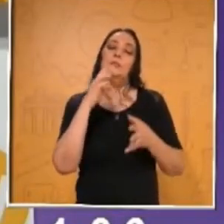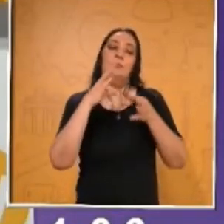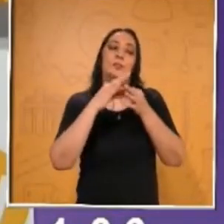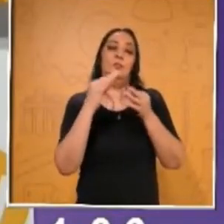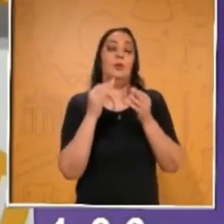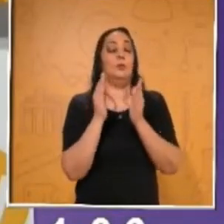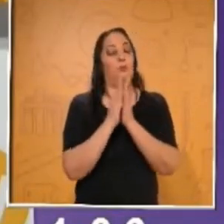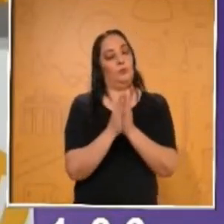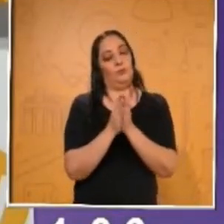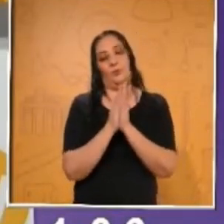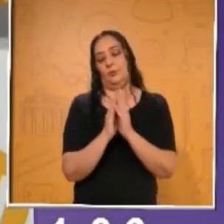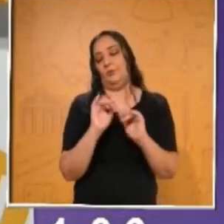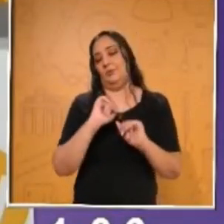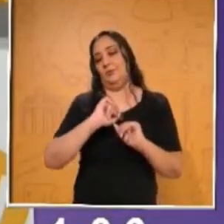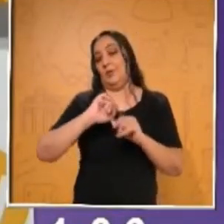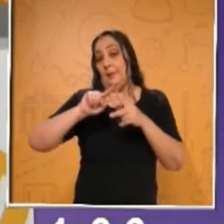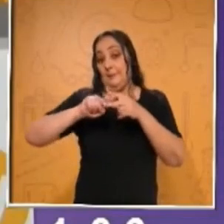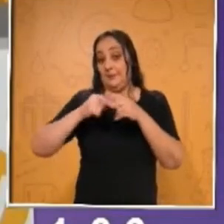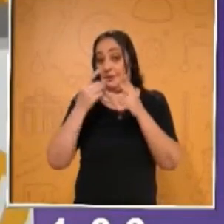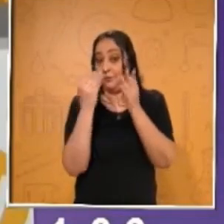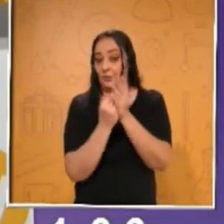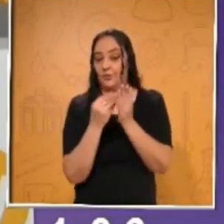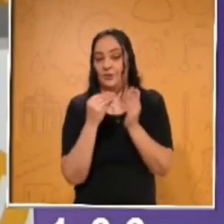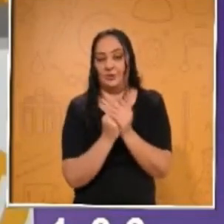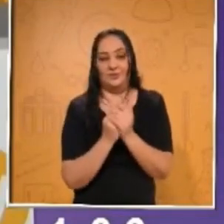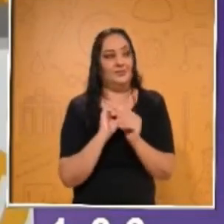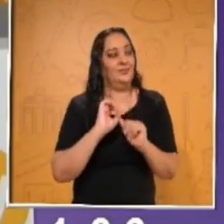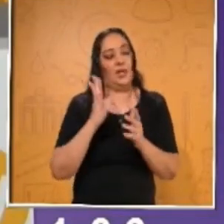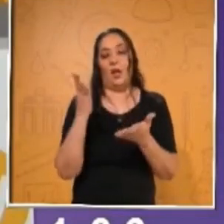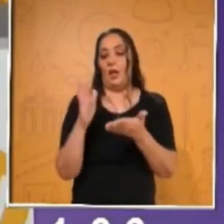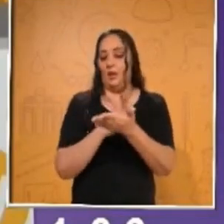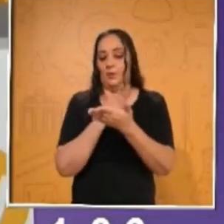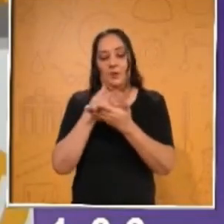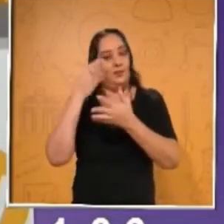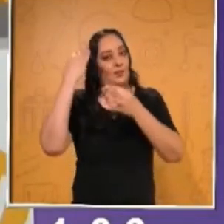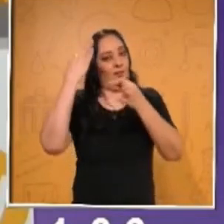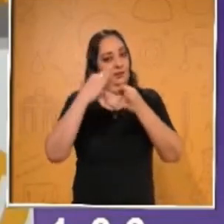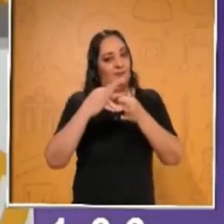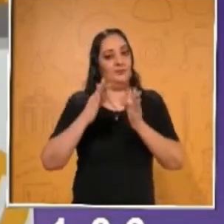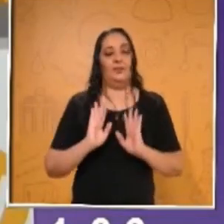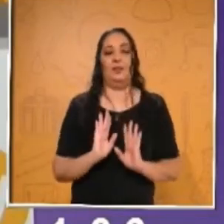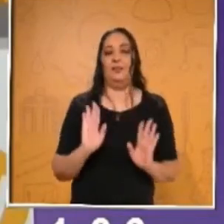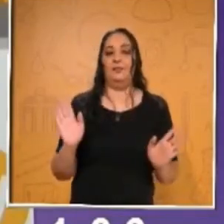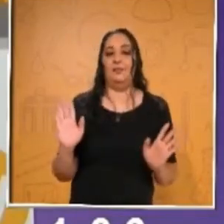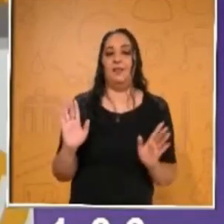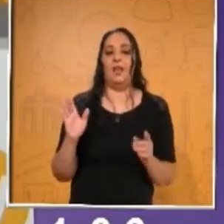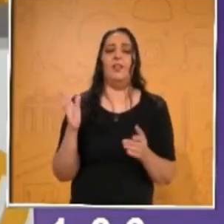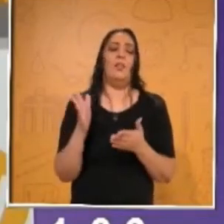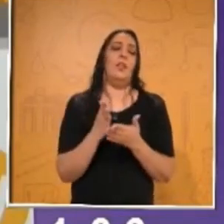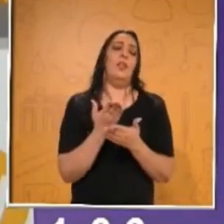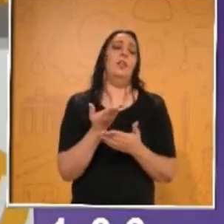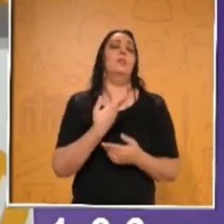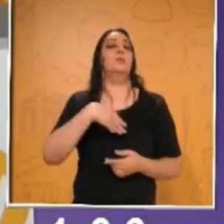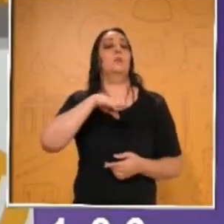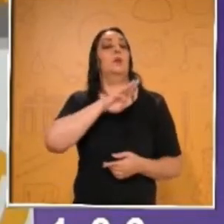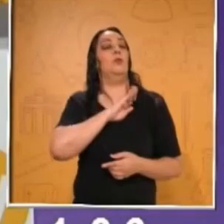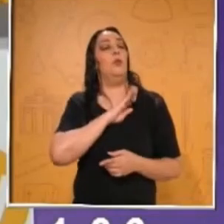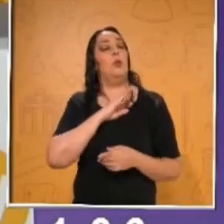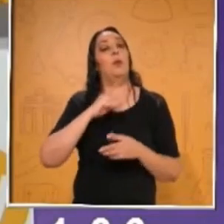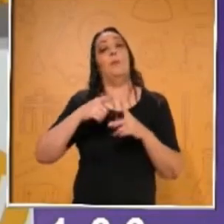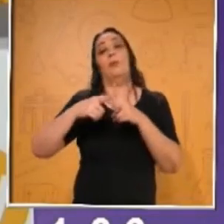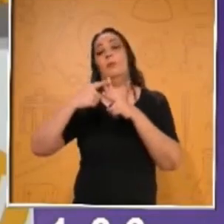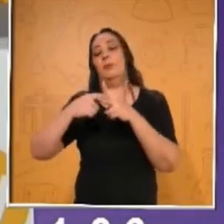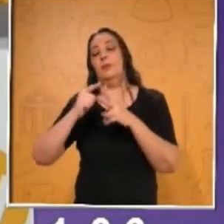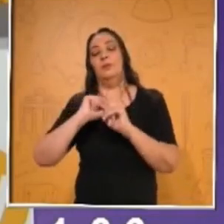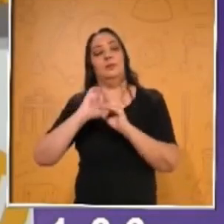pide que ya, como ya empezaron las clases, ya ten tu libreta lista. Ten tu libreta de español, de matemáticas, ahí